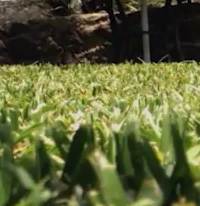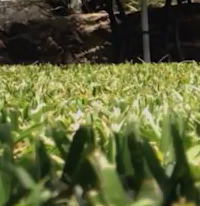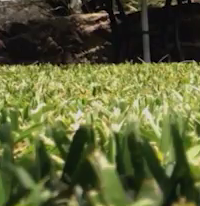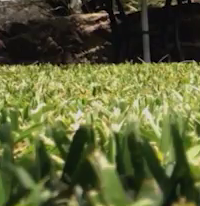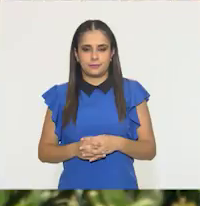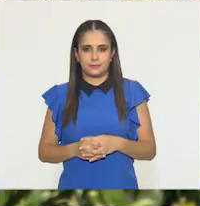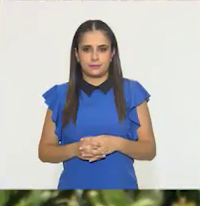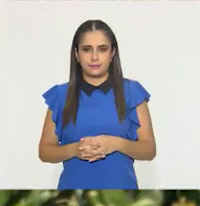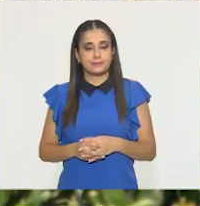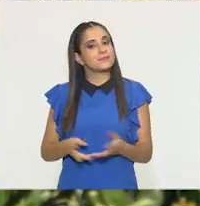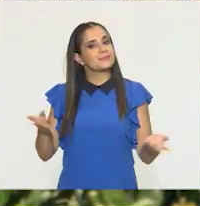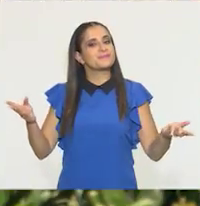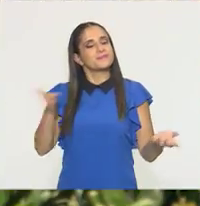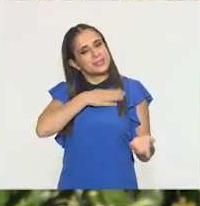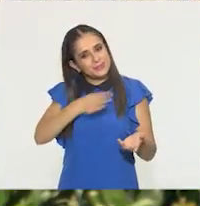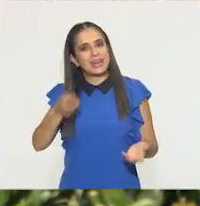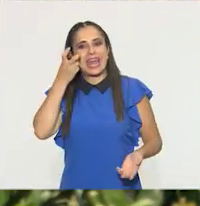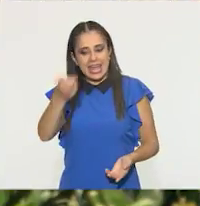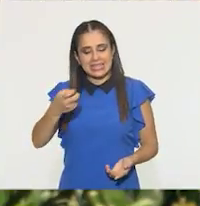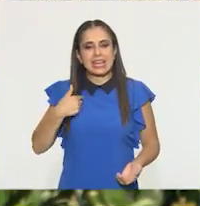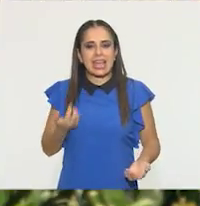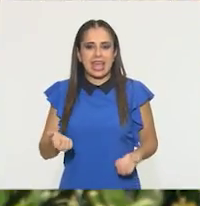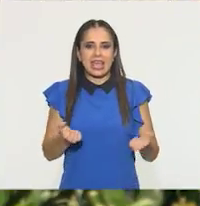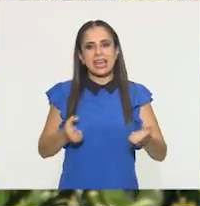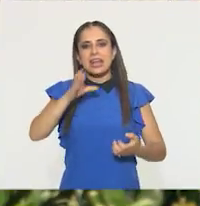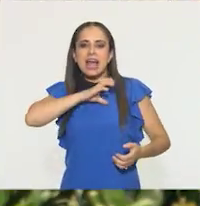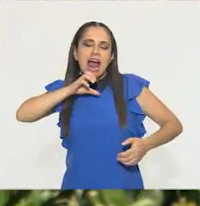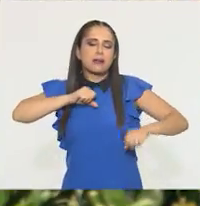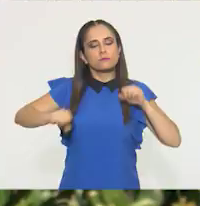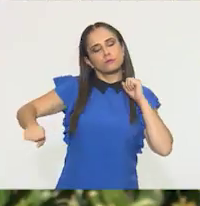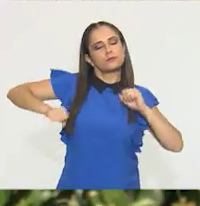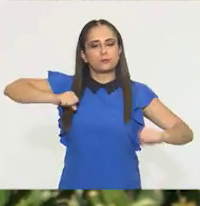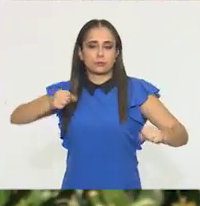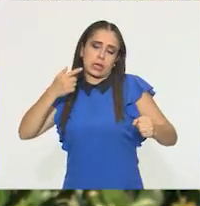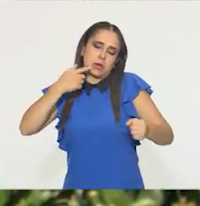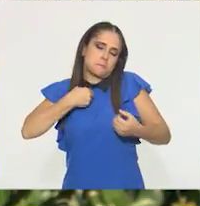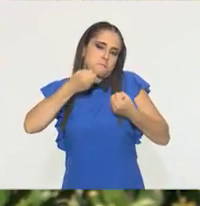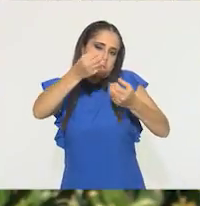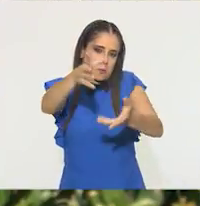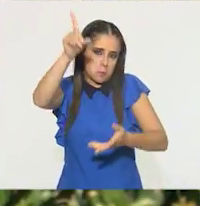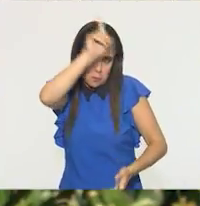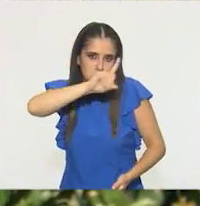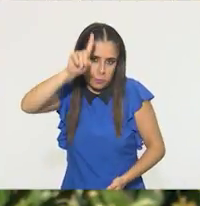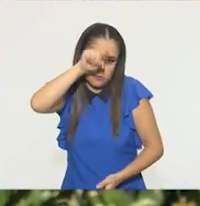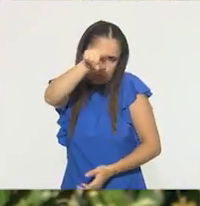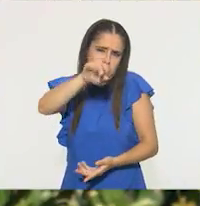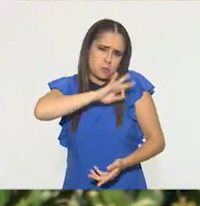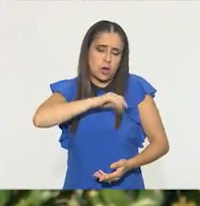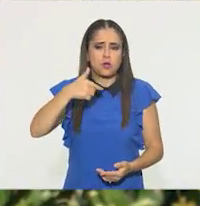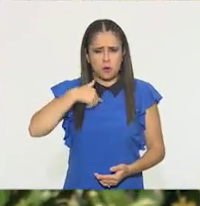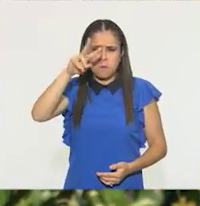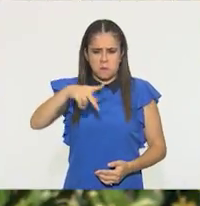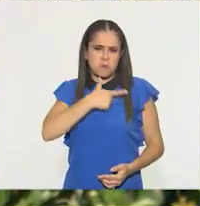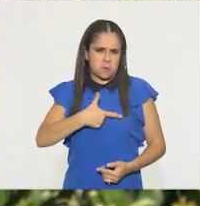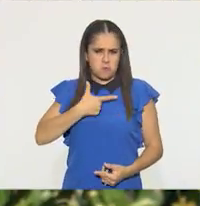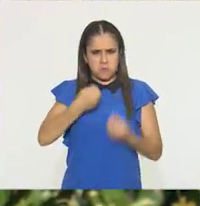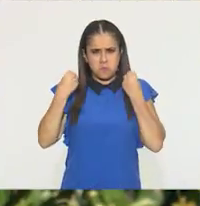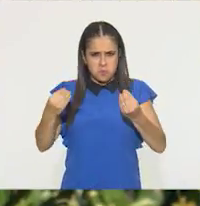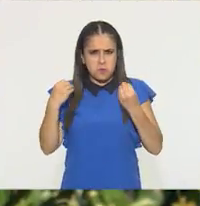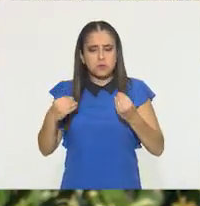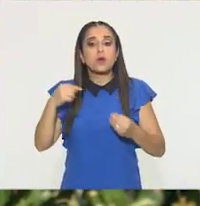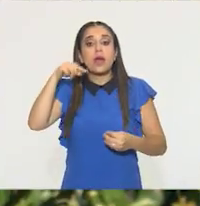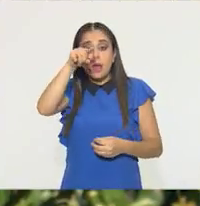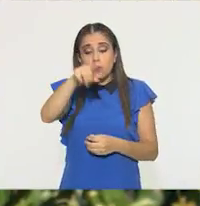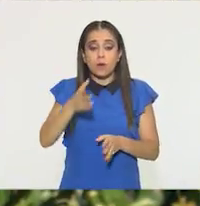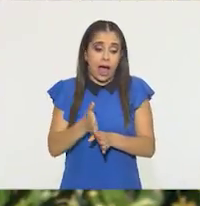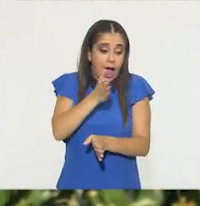Bueno, esta es la rutina de ejercicios de estiramientos que yo les puedo recomendar. A mí me gusta mucho, lo disfruto mucho. Y esto sirve